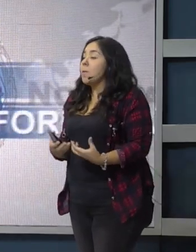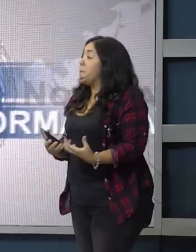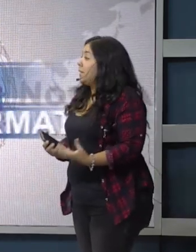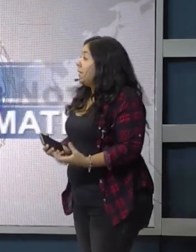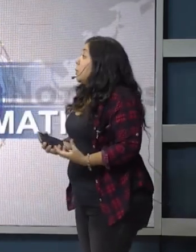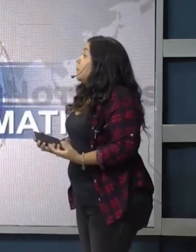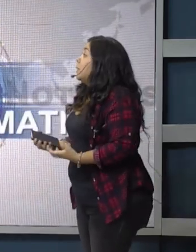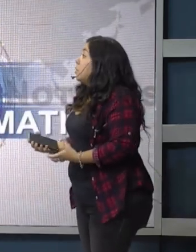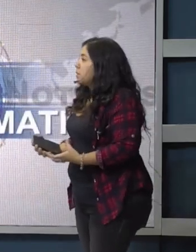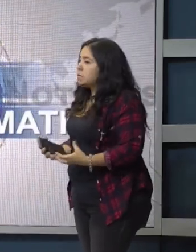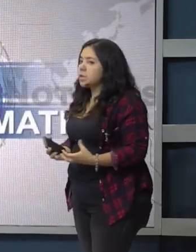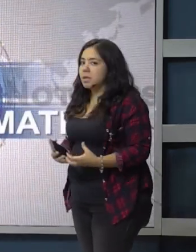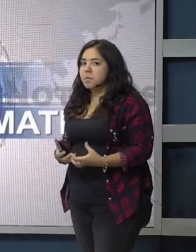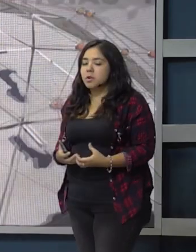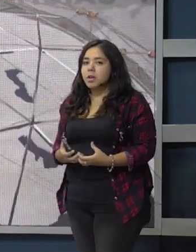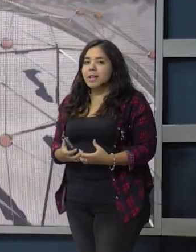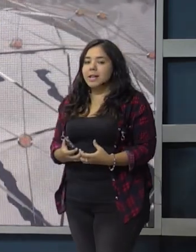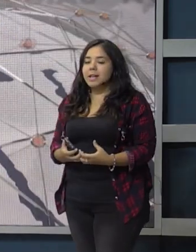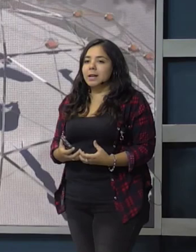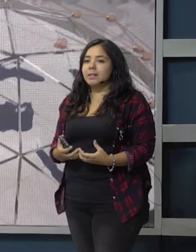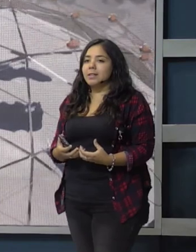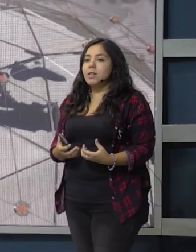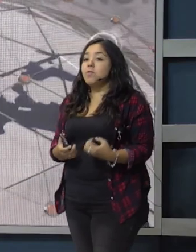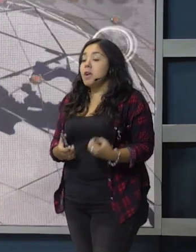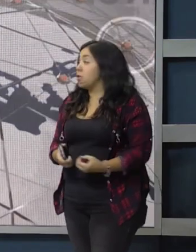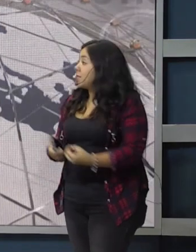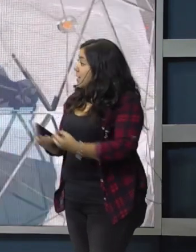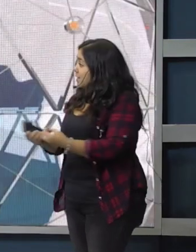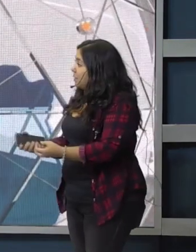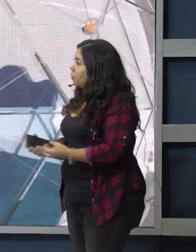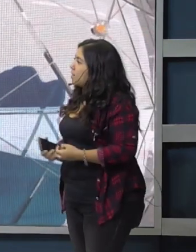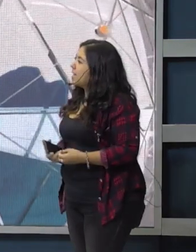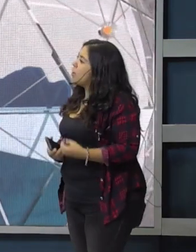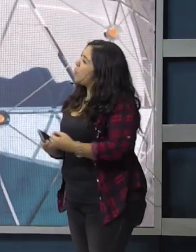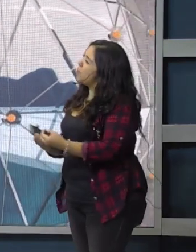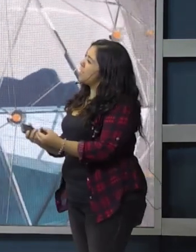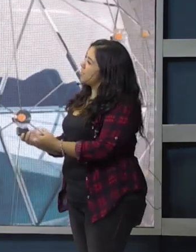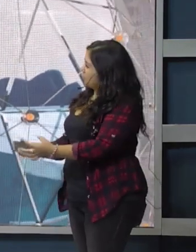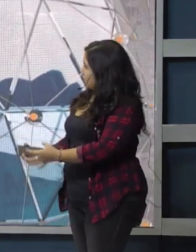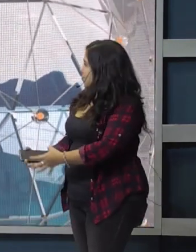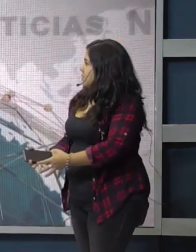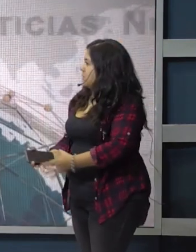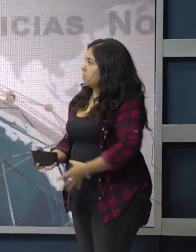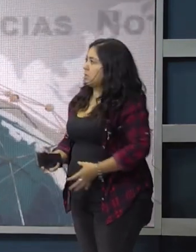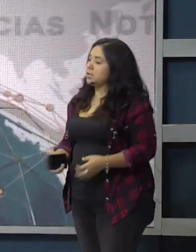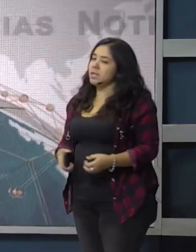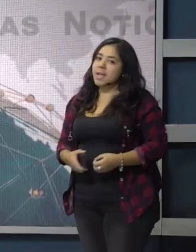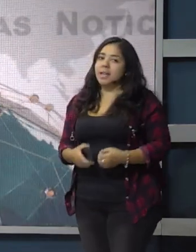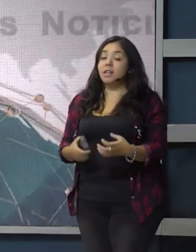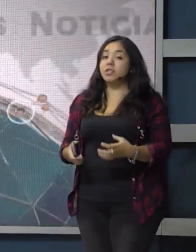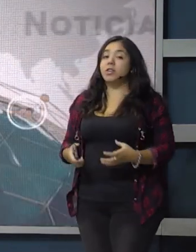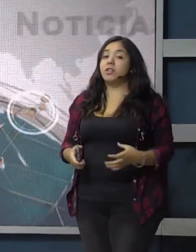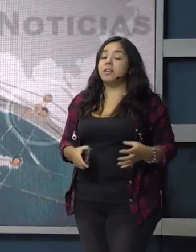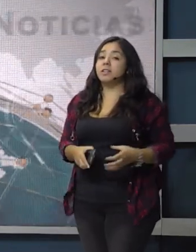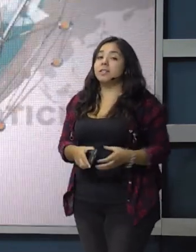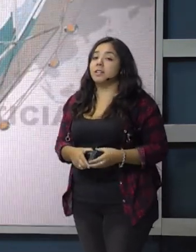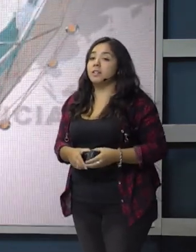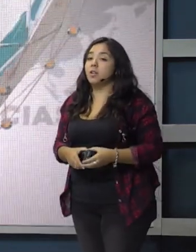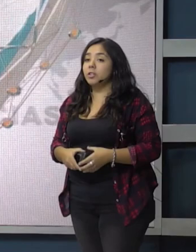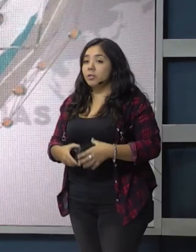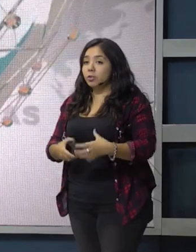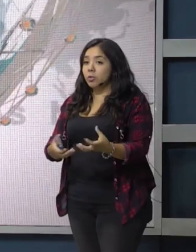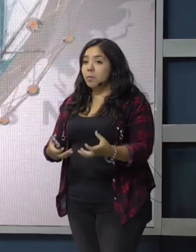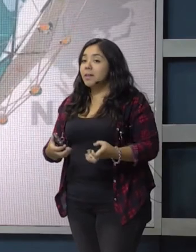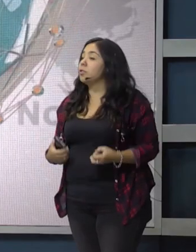posibilidad de competir con Mendoza, por ejemplo, era la cantidad de vuelos hacia Mendoza y los precios hacia Mendoza. ¿Qué hizo Aerolíneas